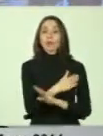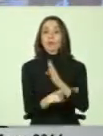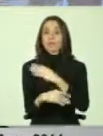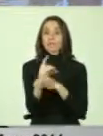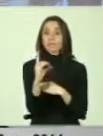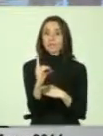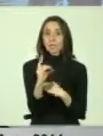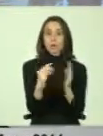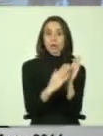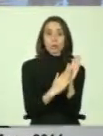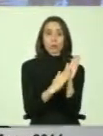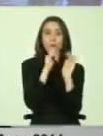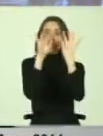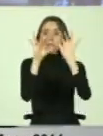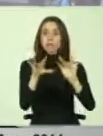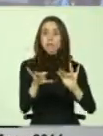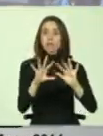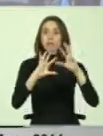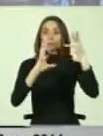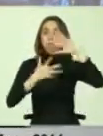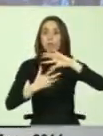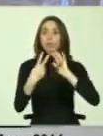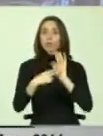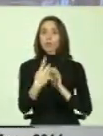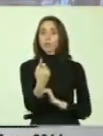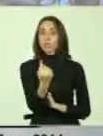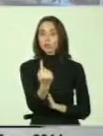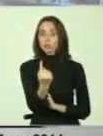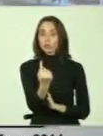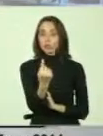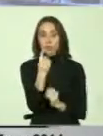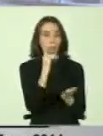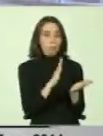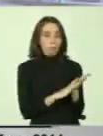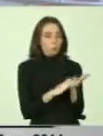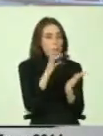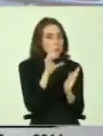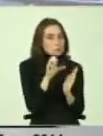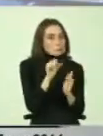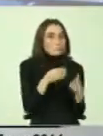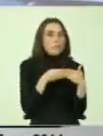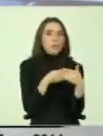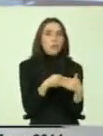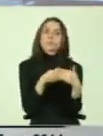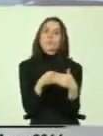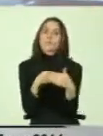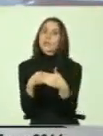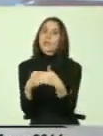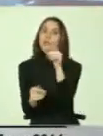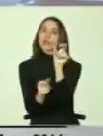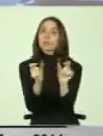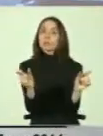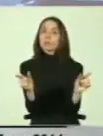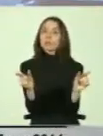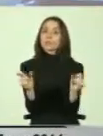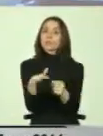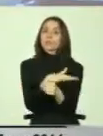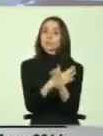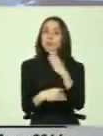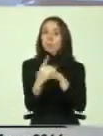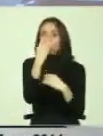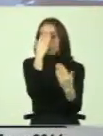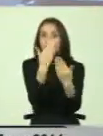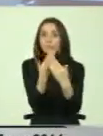tenemos el informe mundial del año 2011, en el cual se evidencian distintos obstáculos que deben enfrentar las personas en situación de